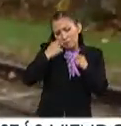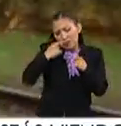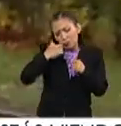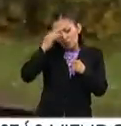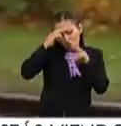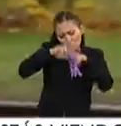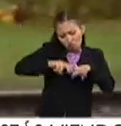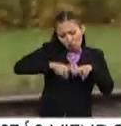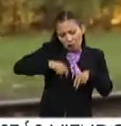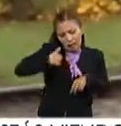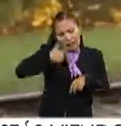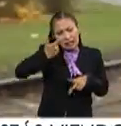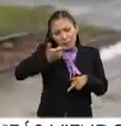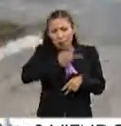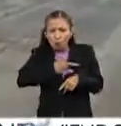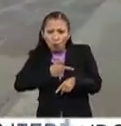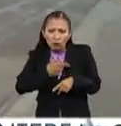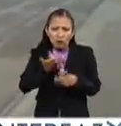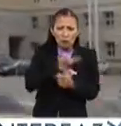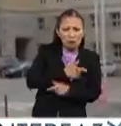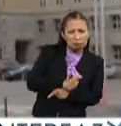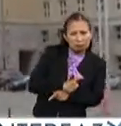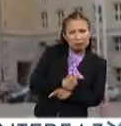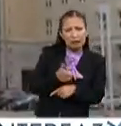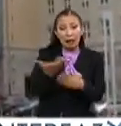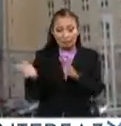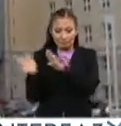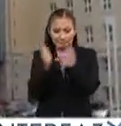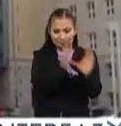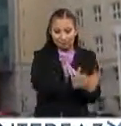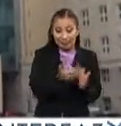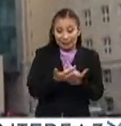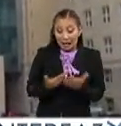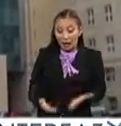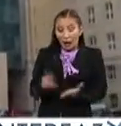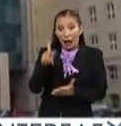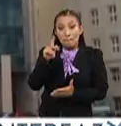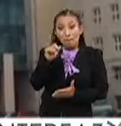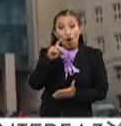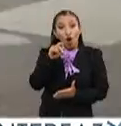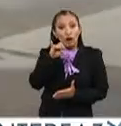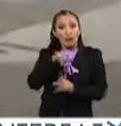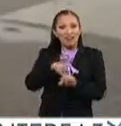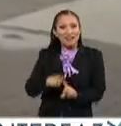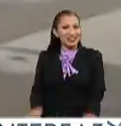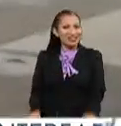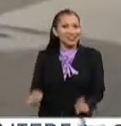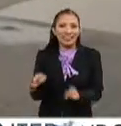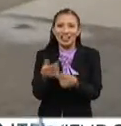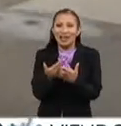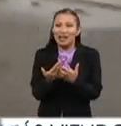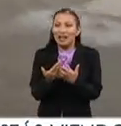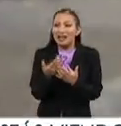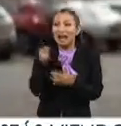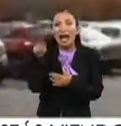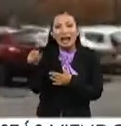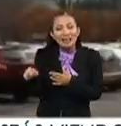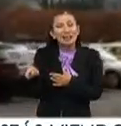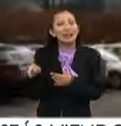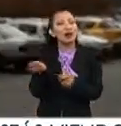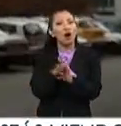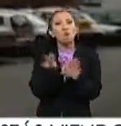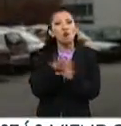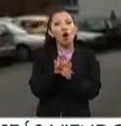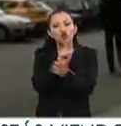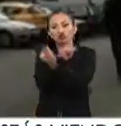te conoces a ti mismo, te das cuenta que es lo que te gusta, que no. Y en la parte de ahí, en Polonia no fue así, o en Polonia ahí fue